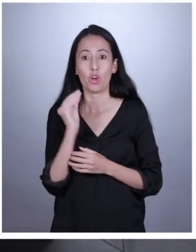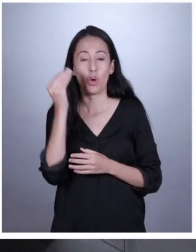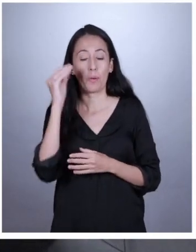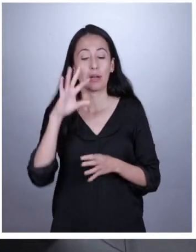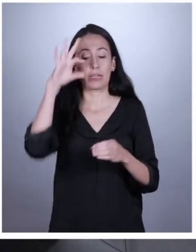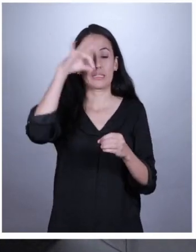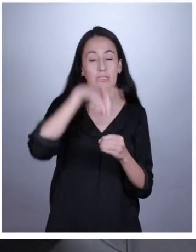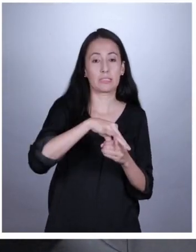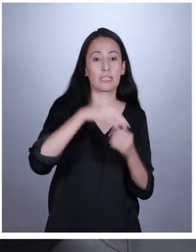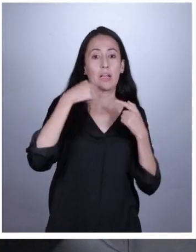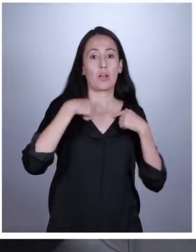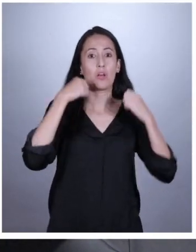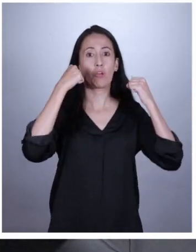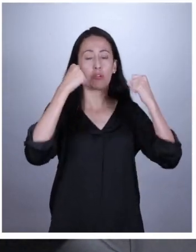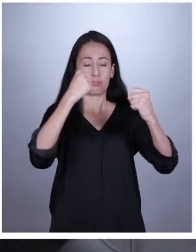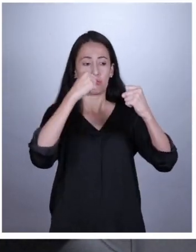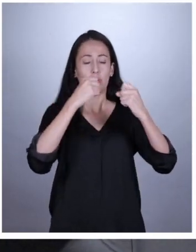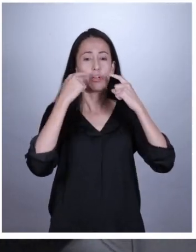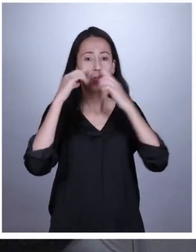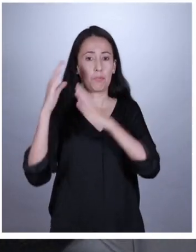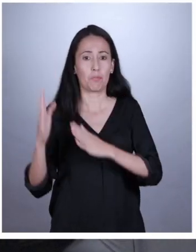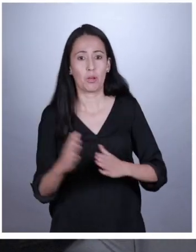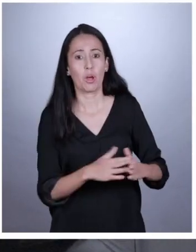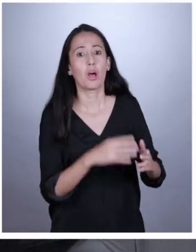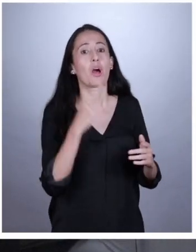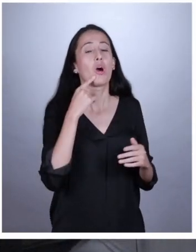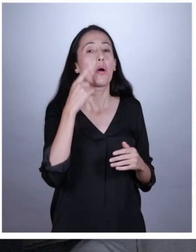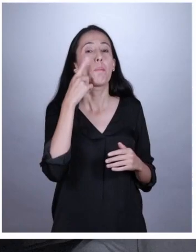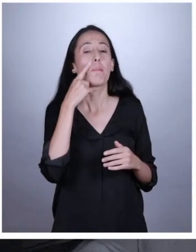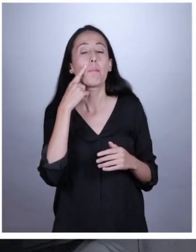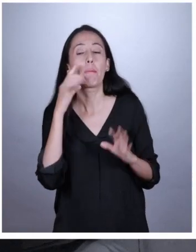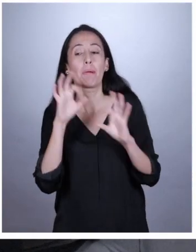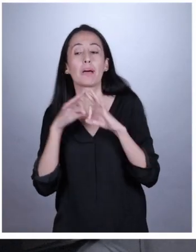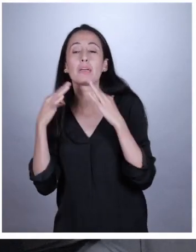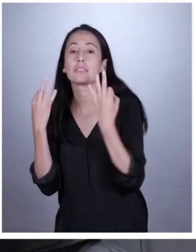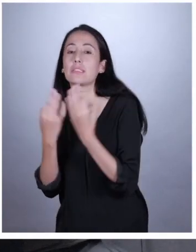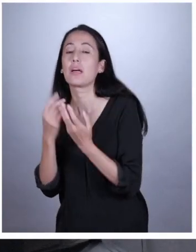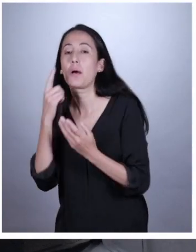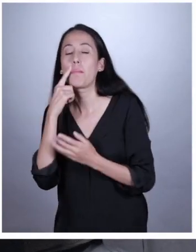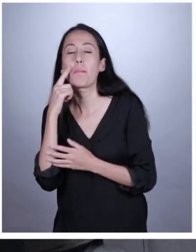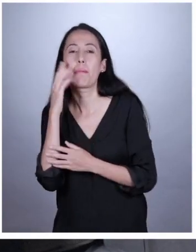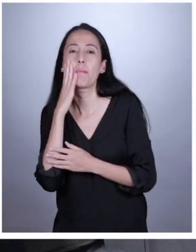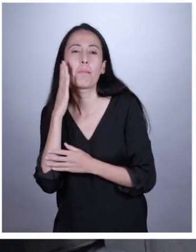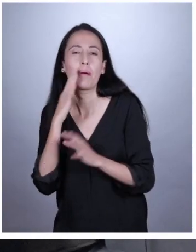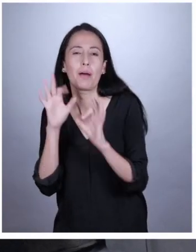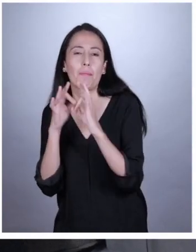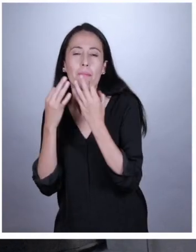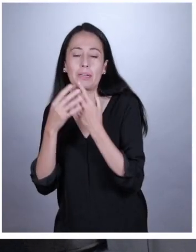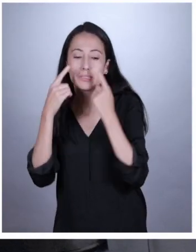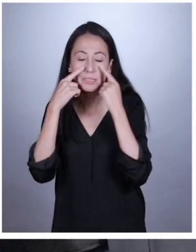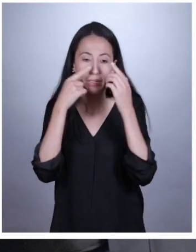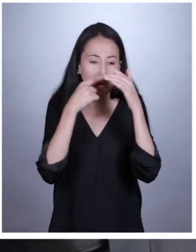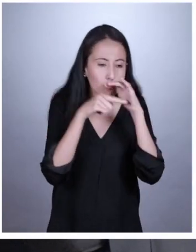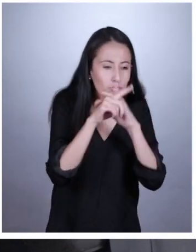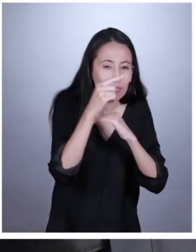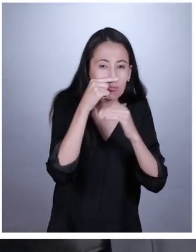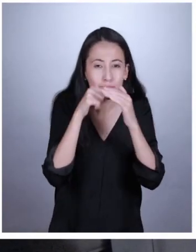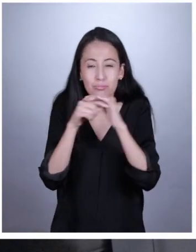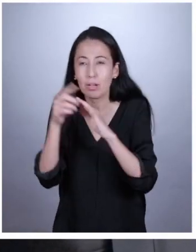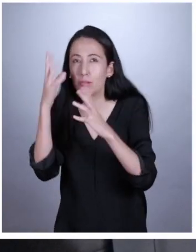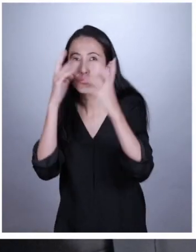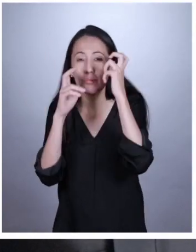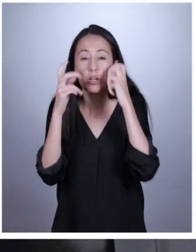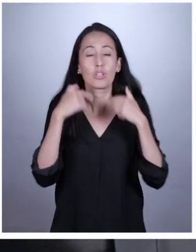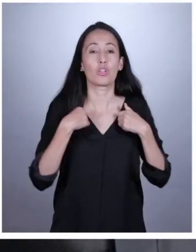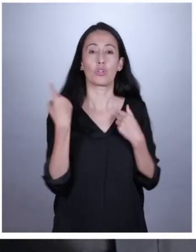nacionales, nuestra opinión estará fuertemente influenciada por la opinión de nuestras familias y entornos cercanos. Así que es